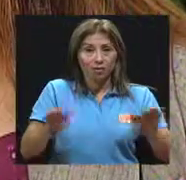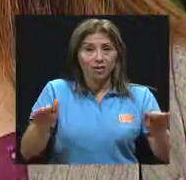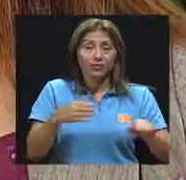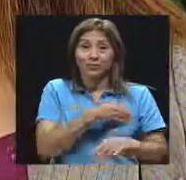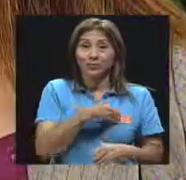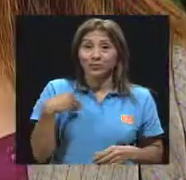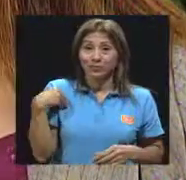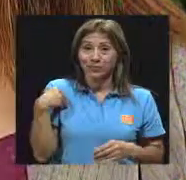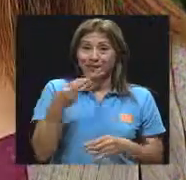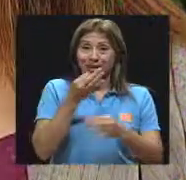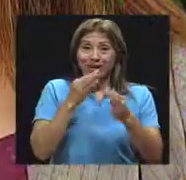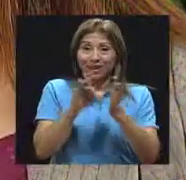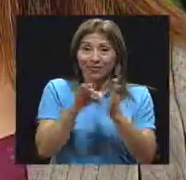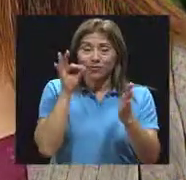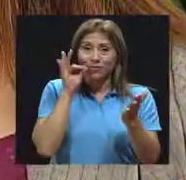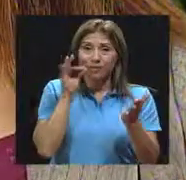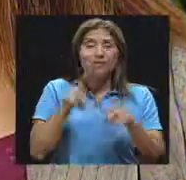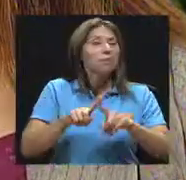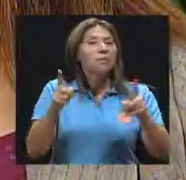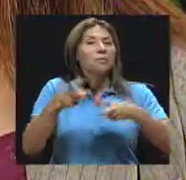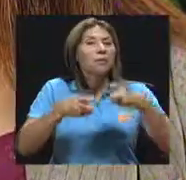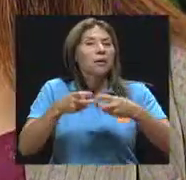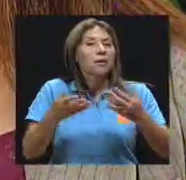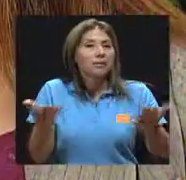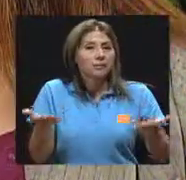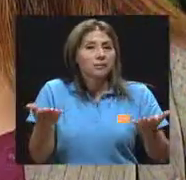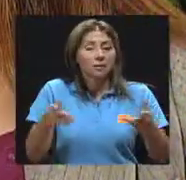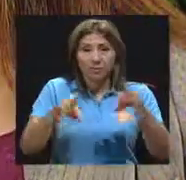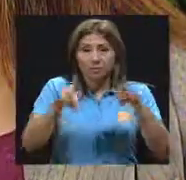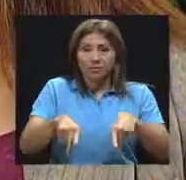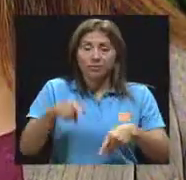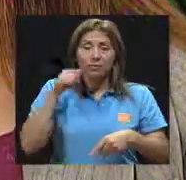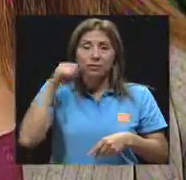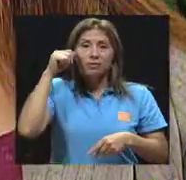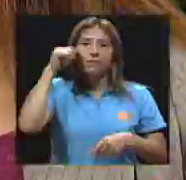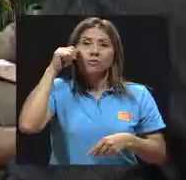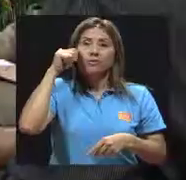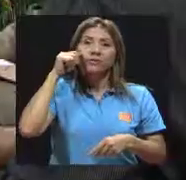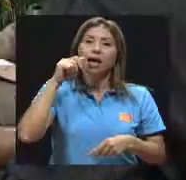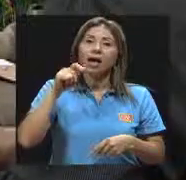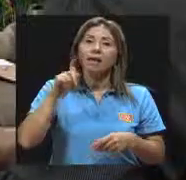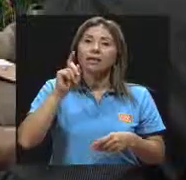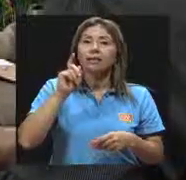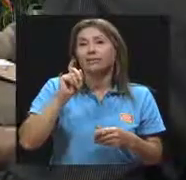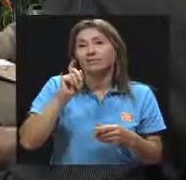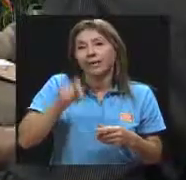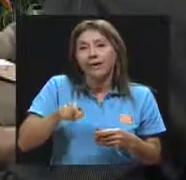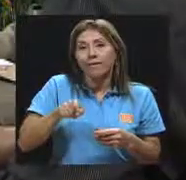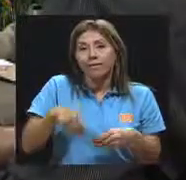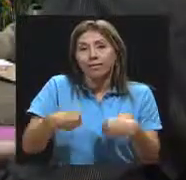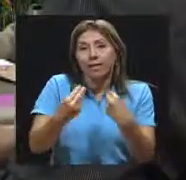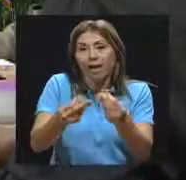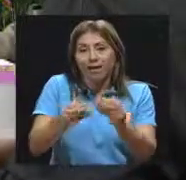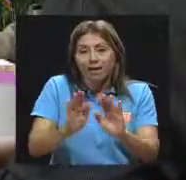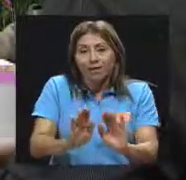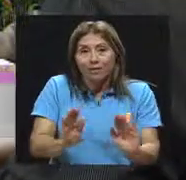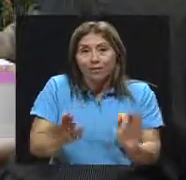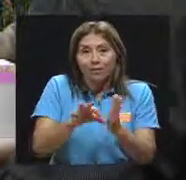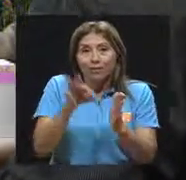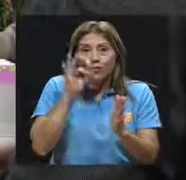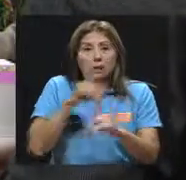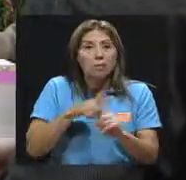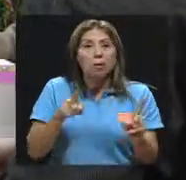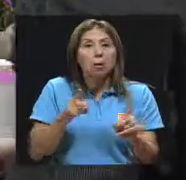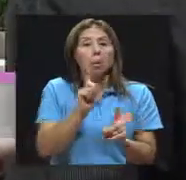frutas. El problema es que el adulto, quien tiene la responsabilidad de poner la fruta, por ejemplo, en la lonchera, no la pone. Entonces,